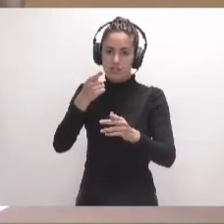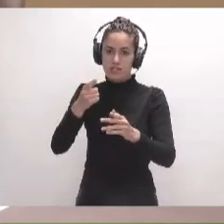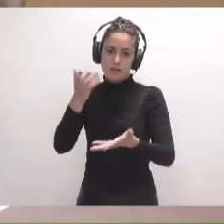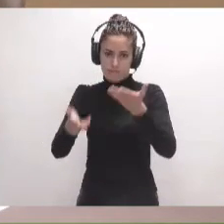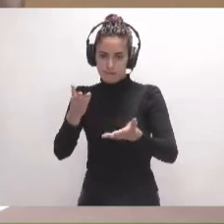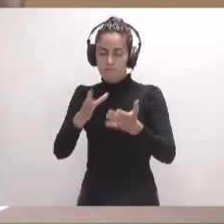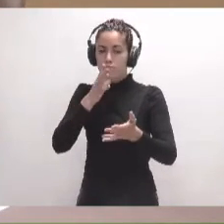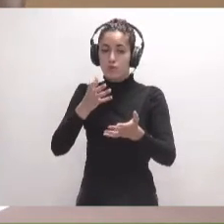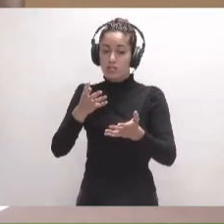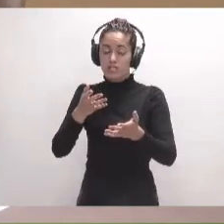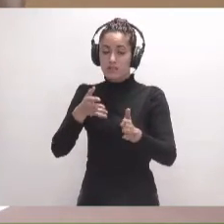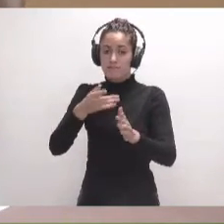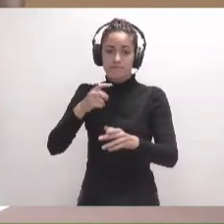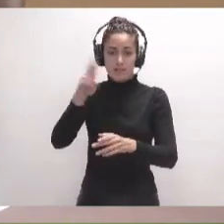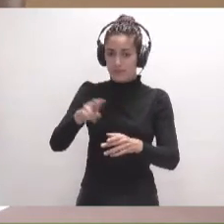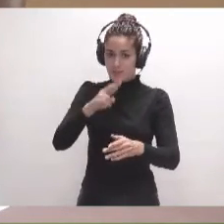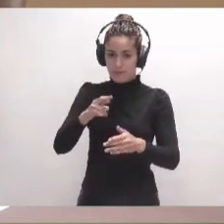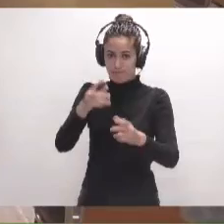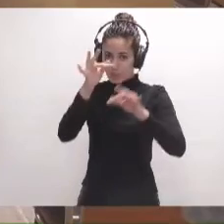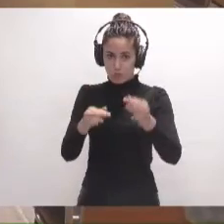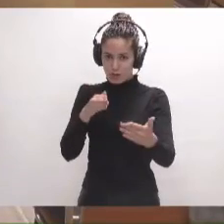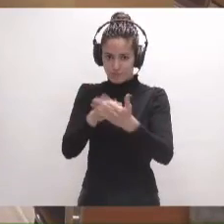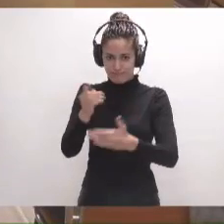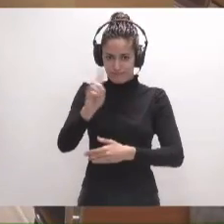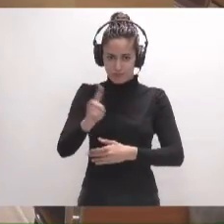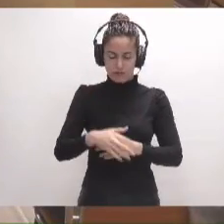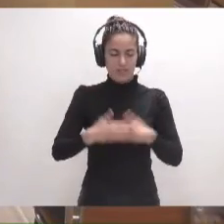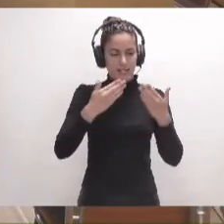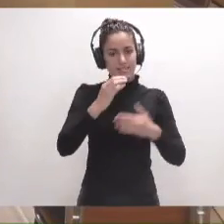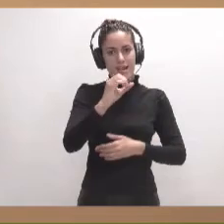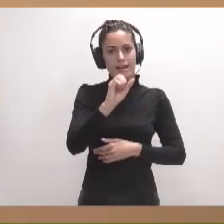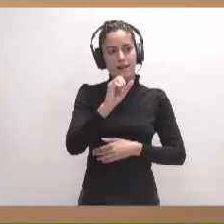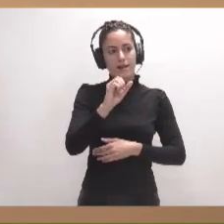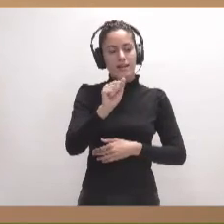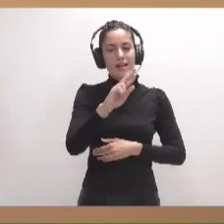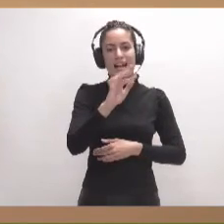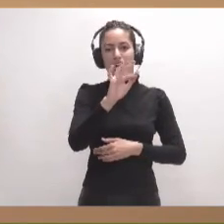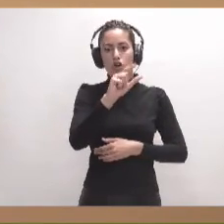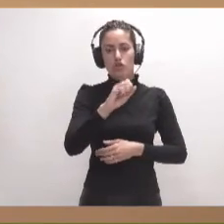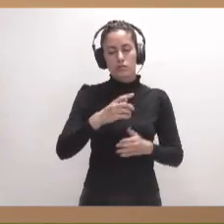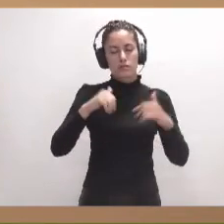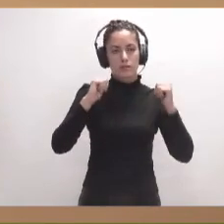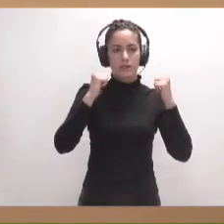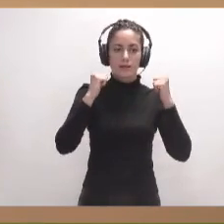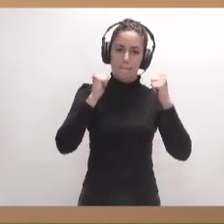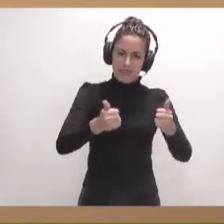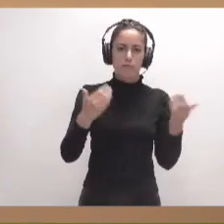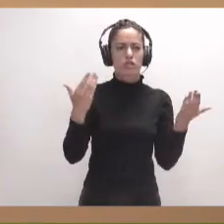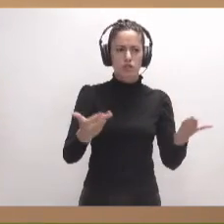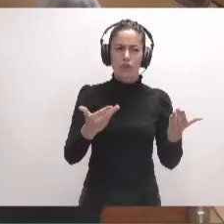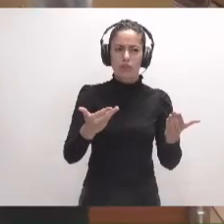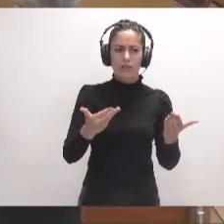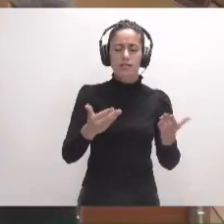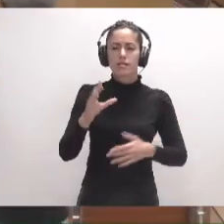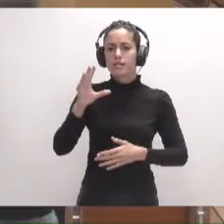insisto, no paralizan el presupuesto. Muchas gracias, don Carlos. Muy bien, vamos a empezar entonces con la… Sí,